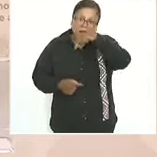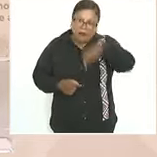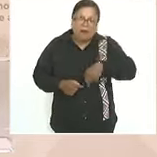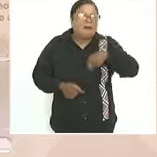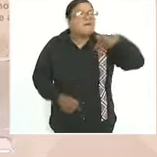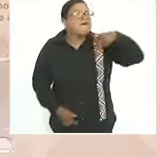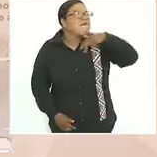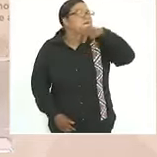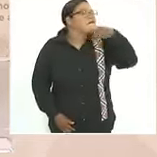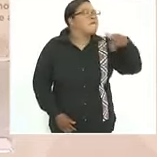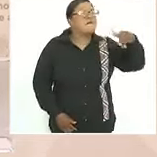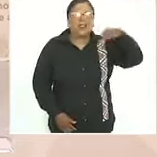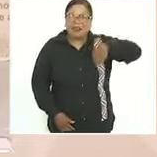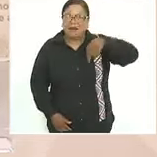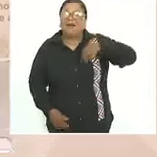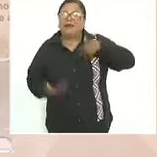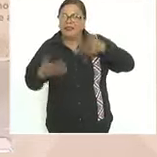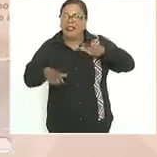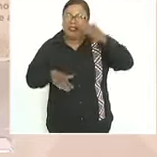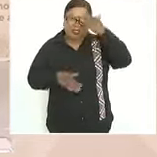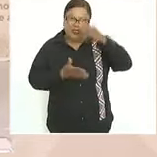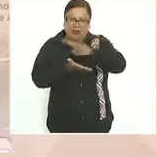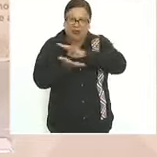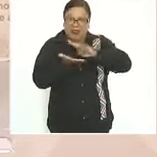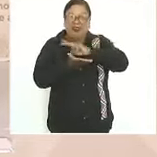caminar aquí a esta unidad